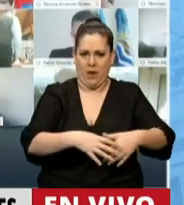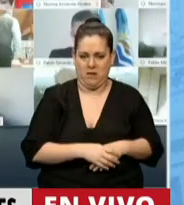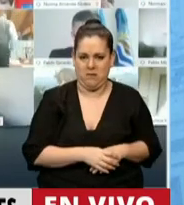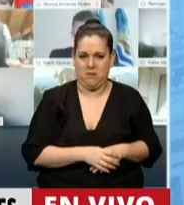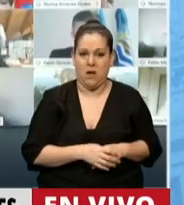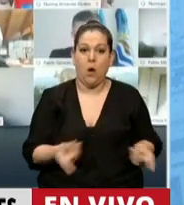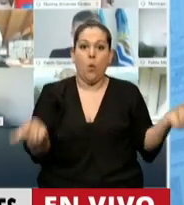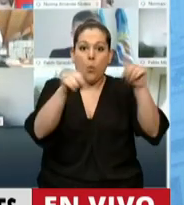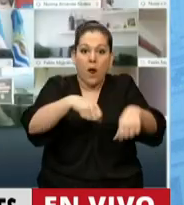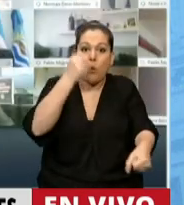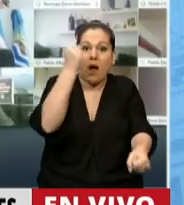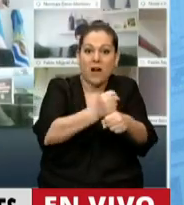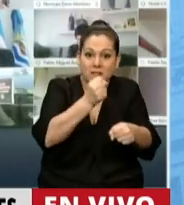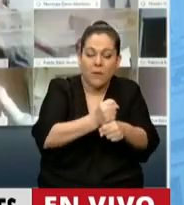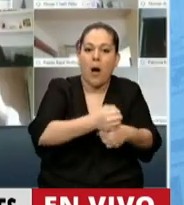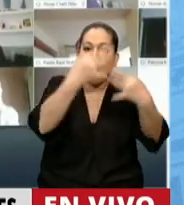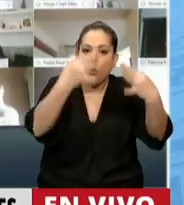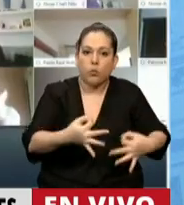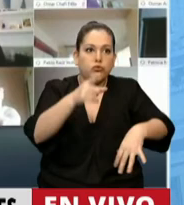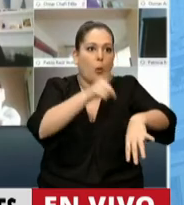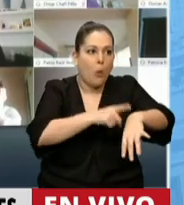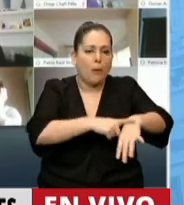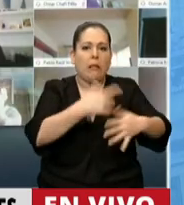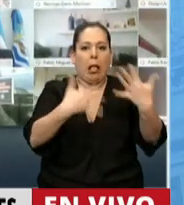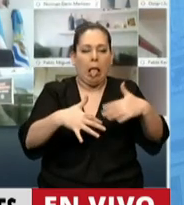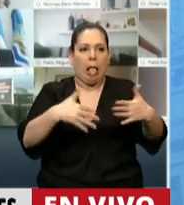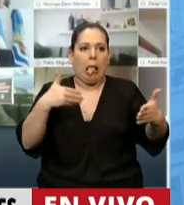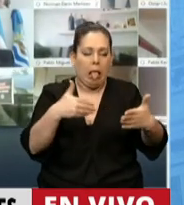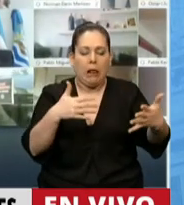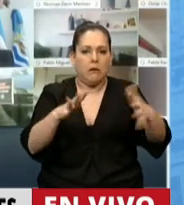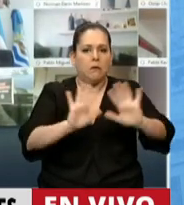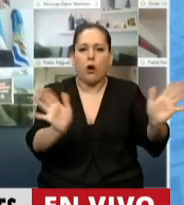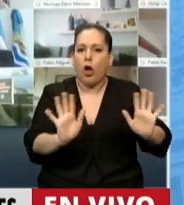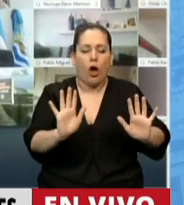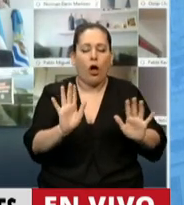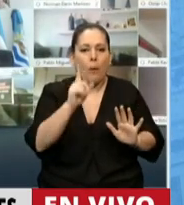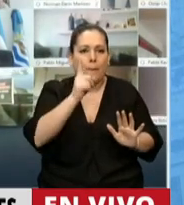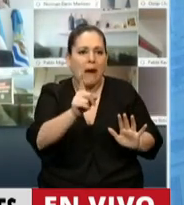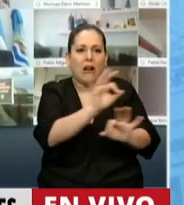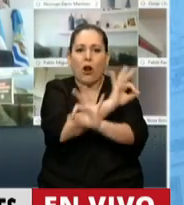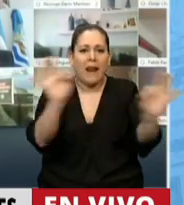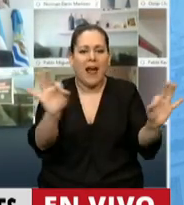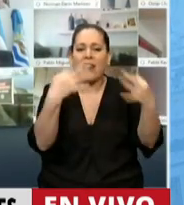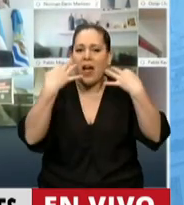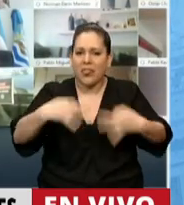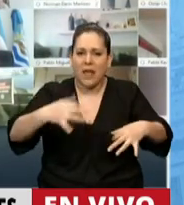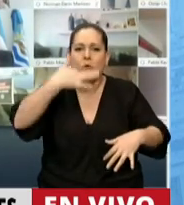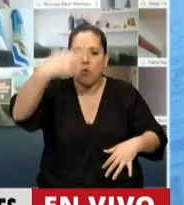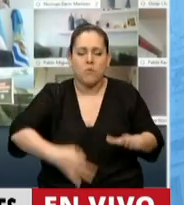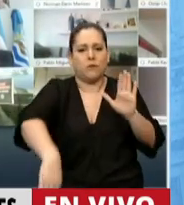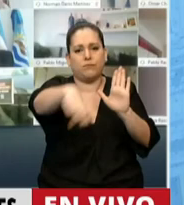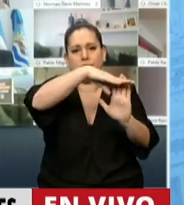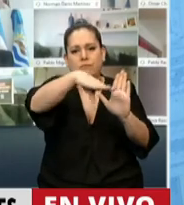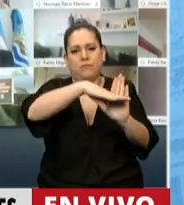el momento que corresponda, sin ningún apresuramiento y sin poner en riesgo a nadie, en las condiciones adecuadas para que